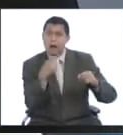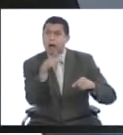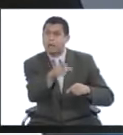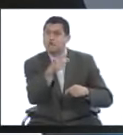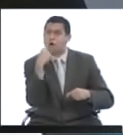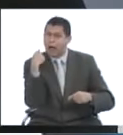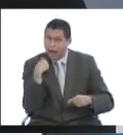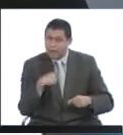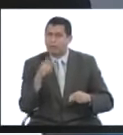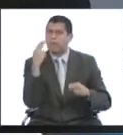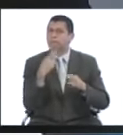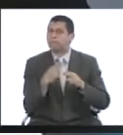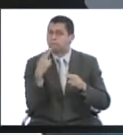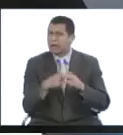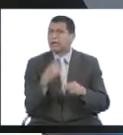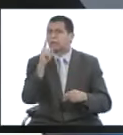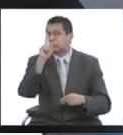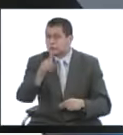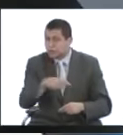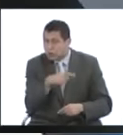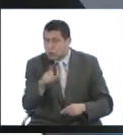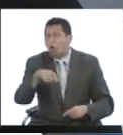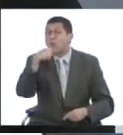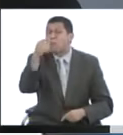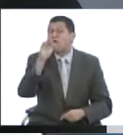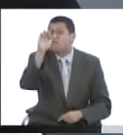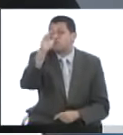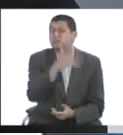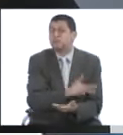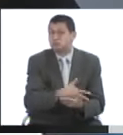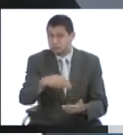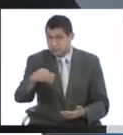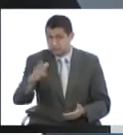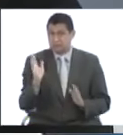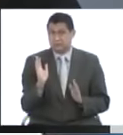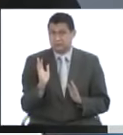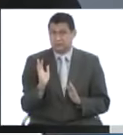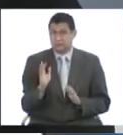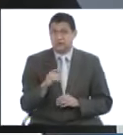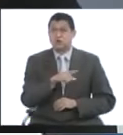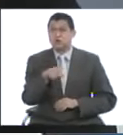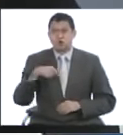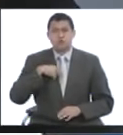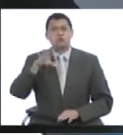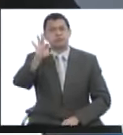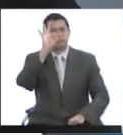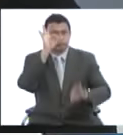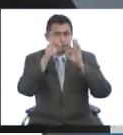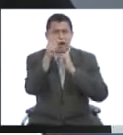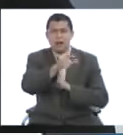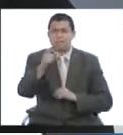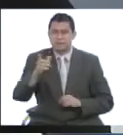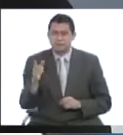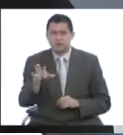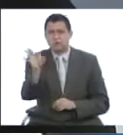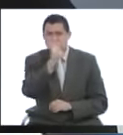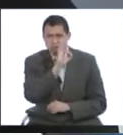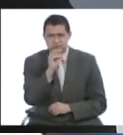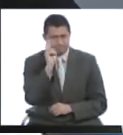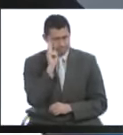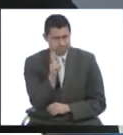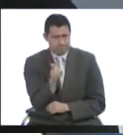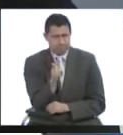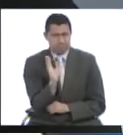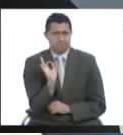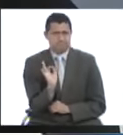para la persona de padecer o no diabetes. Entonces, con eso, nosotros seleccionamos a esas personas y son las personas que uno debería